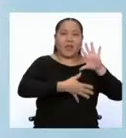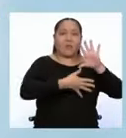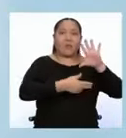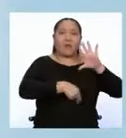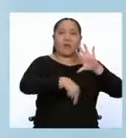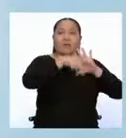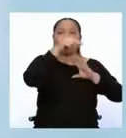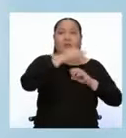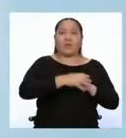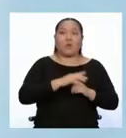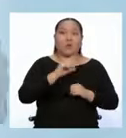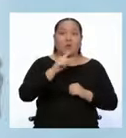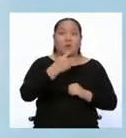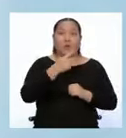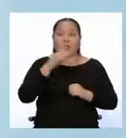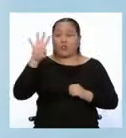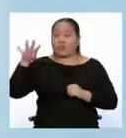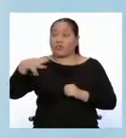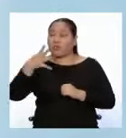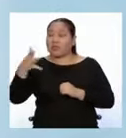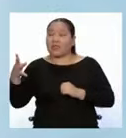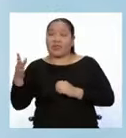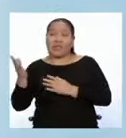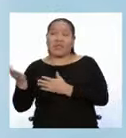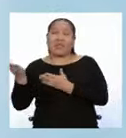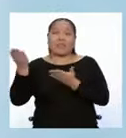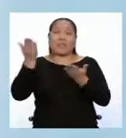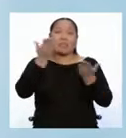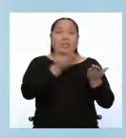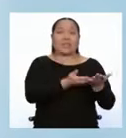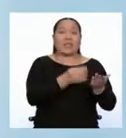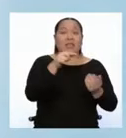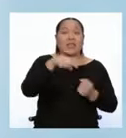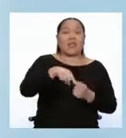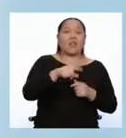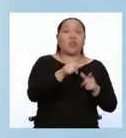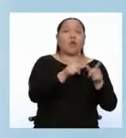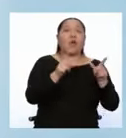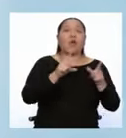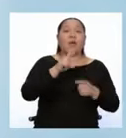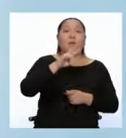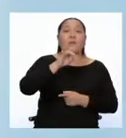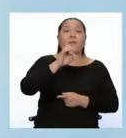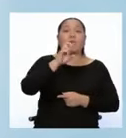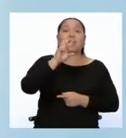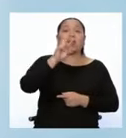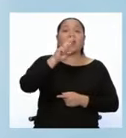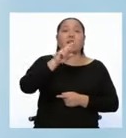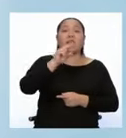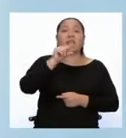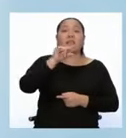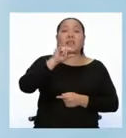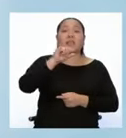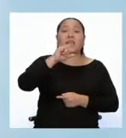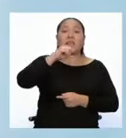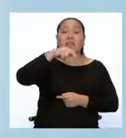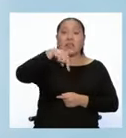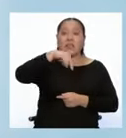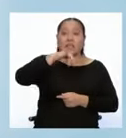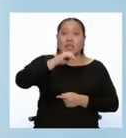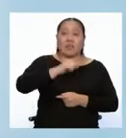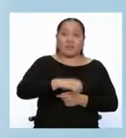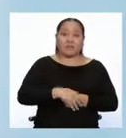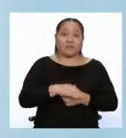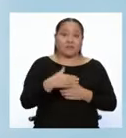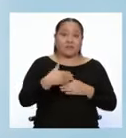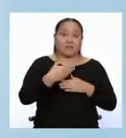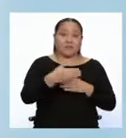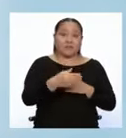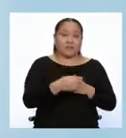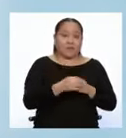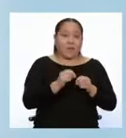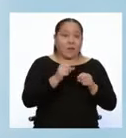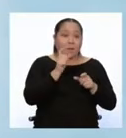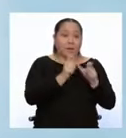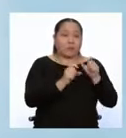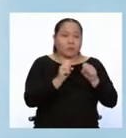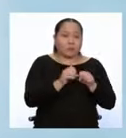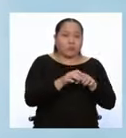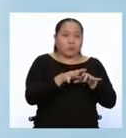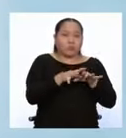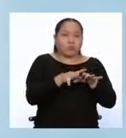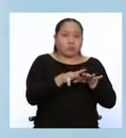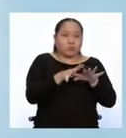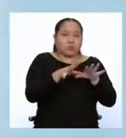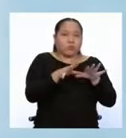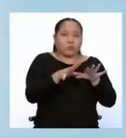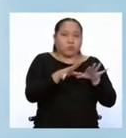primeros colonos ingleses llegaron aquí, al estado de Virginia. Pero con el pasar del tiempo, la población fue aumentando más y